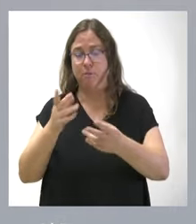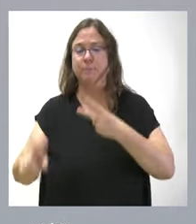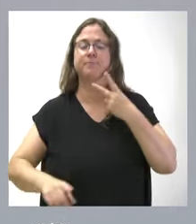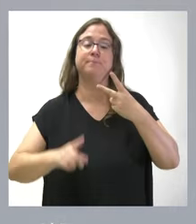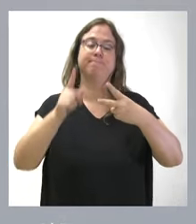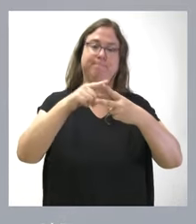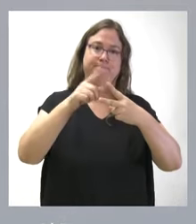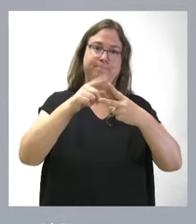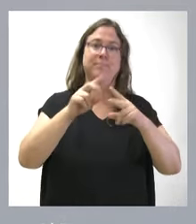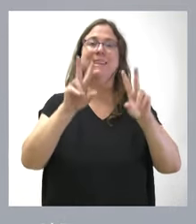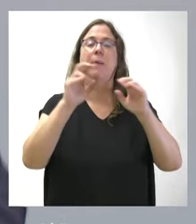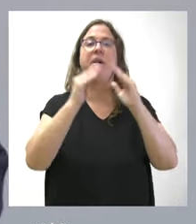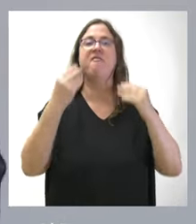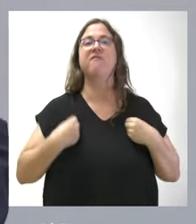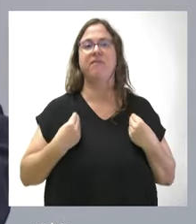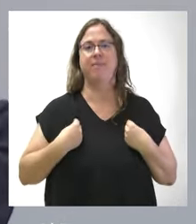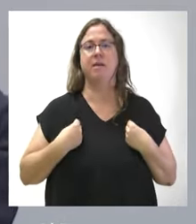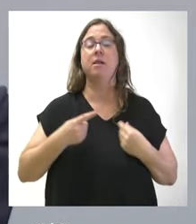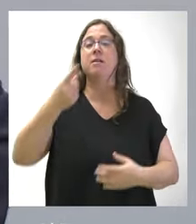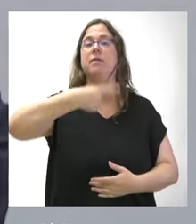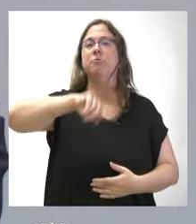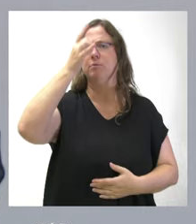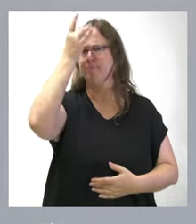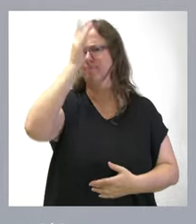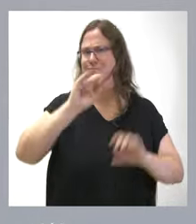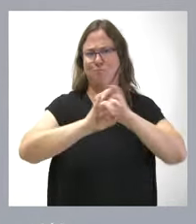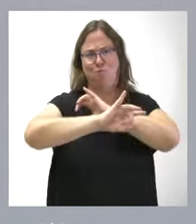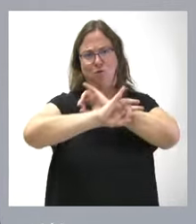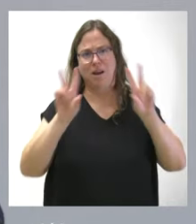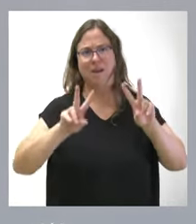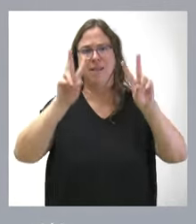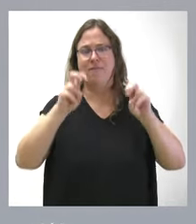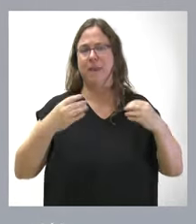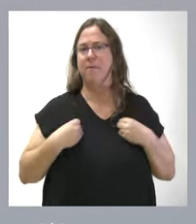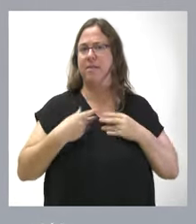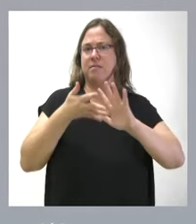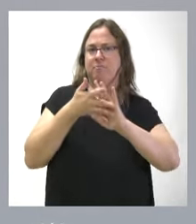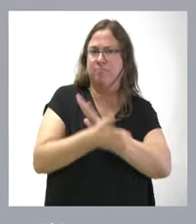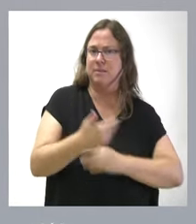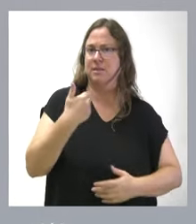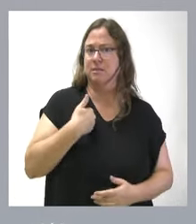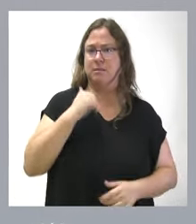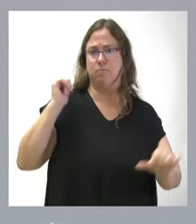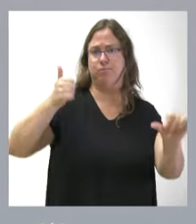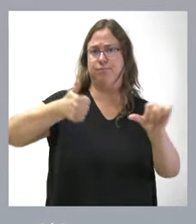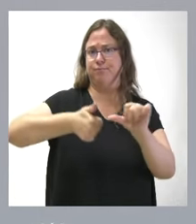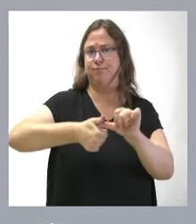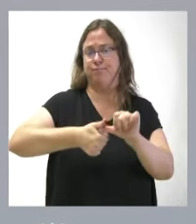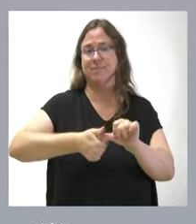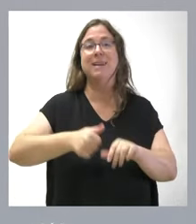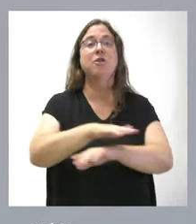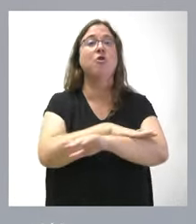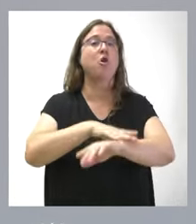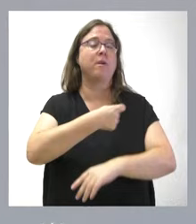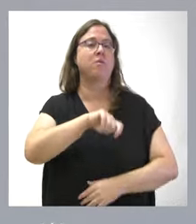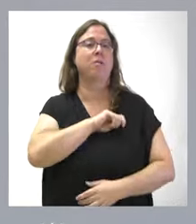de vivienda, nosotros tenemos una iniciativa muy clara en materia de vivienda, que es la que hemos descrito todo este tiempo. Saben ustedes que el Gobierno de España